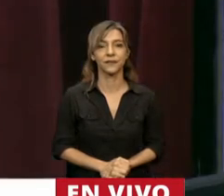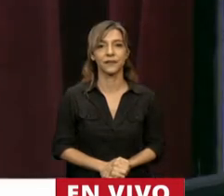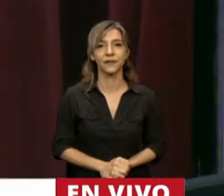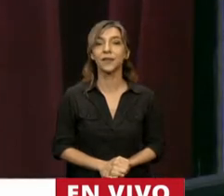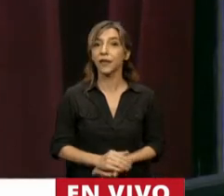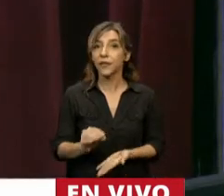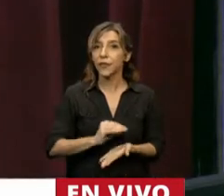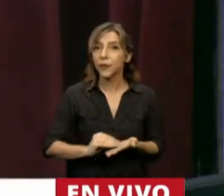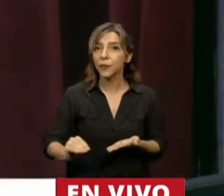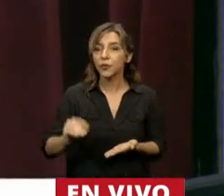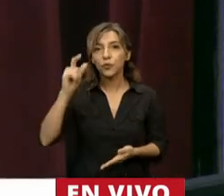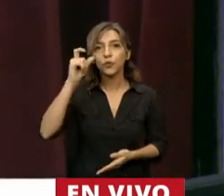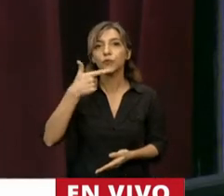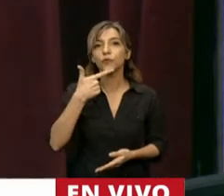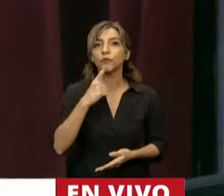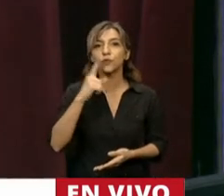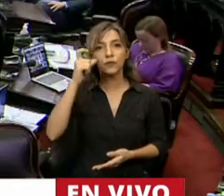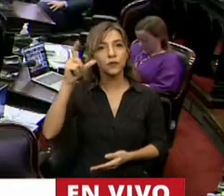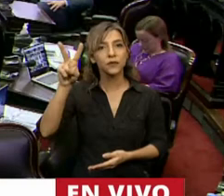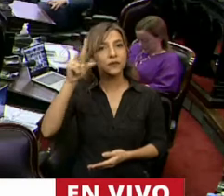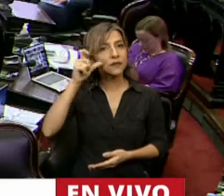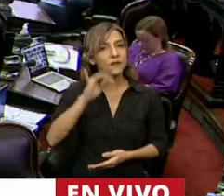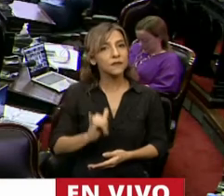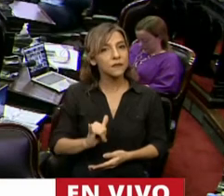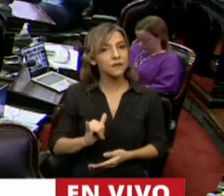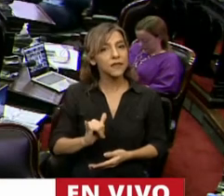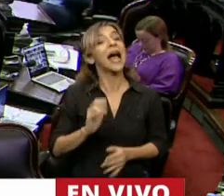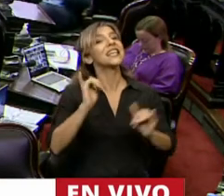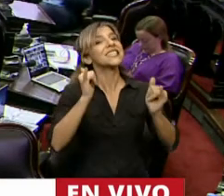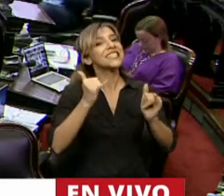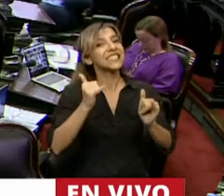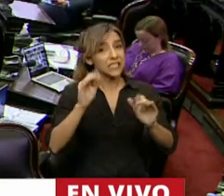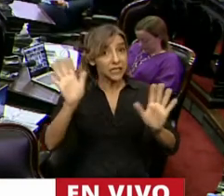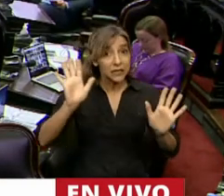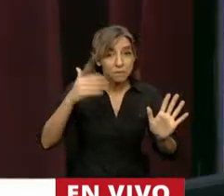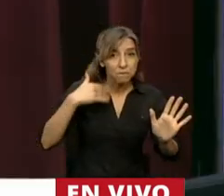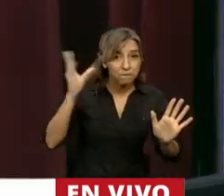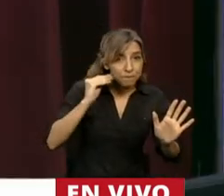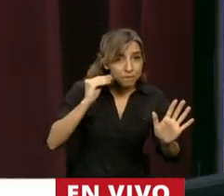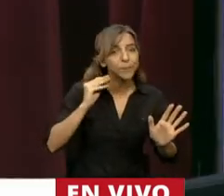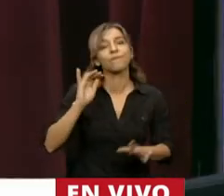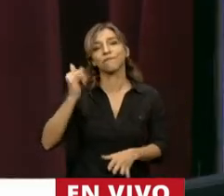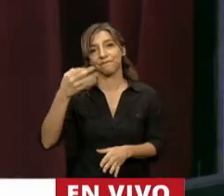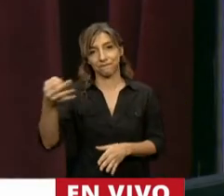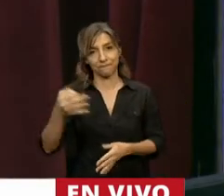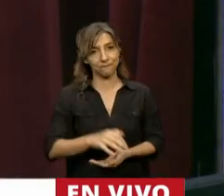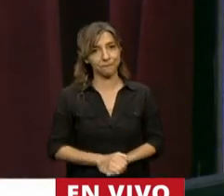Diputado Esteves. Ahí estoy, señor presidente. ¿Me escucha? Lo escucho.